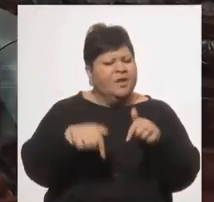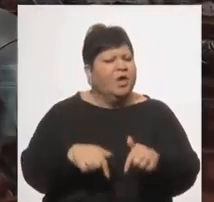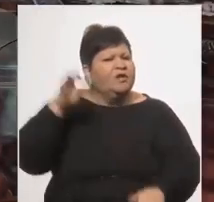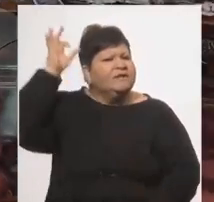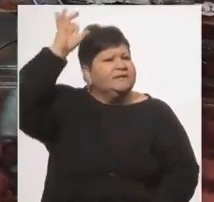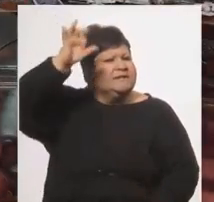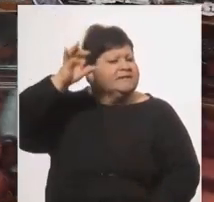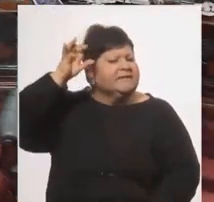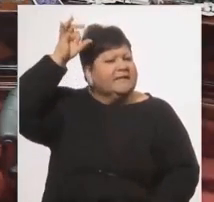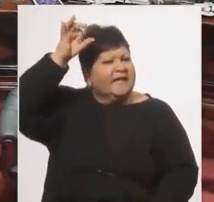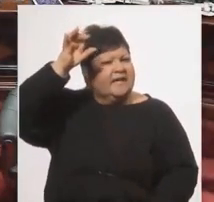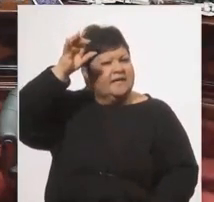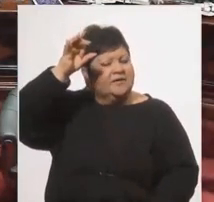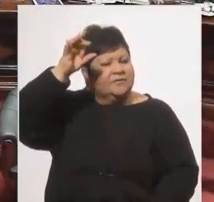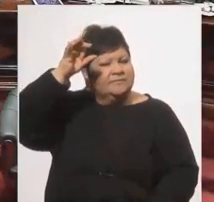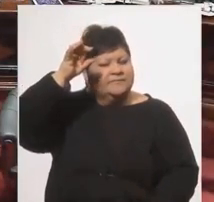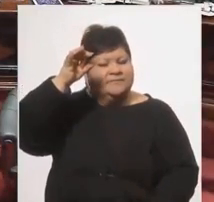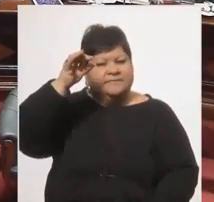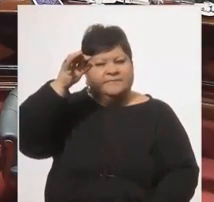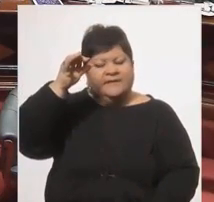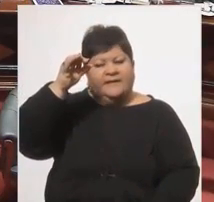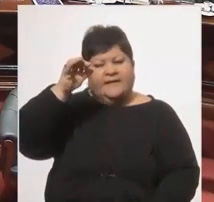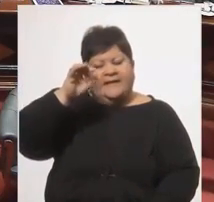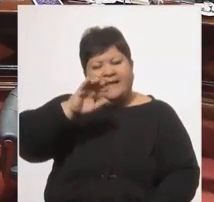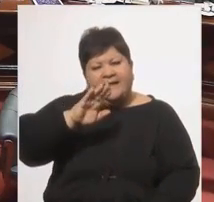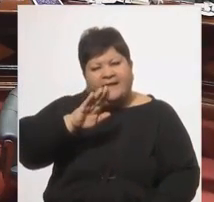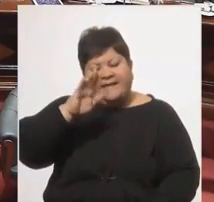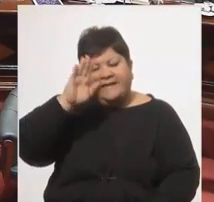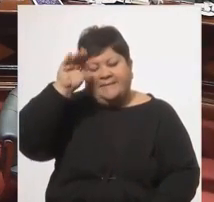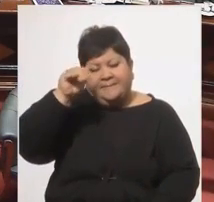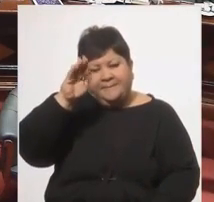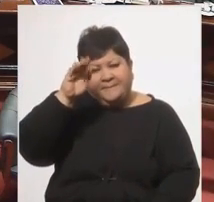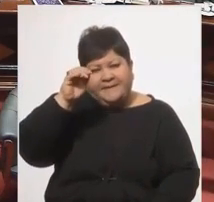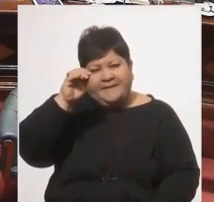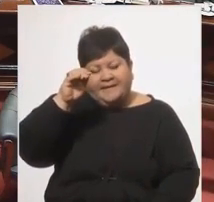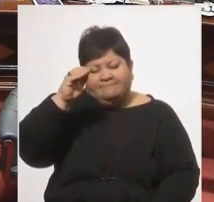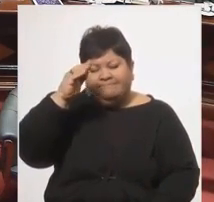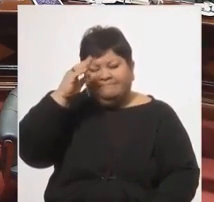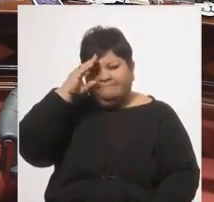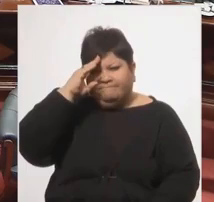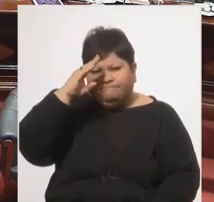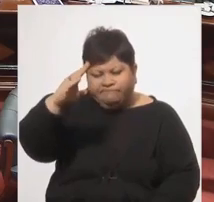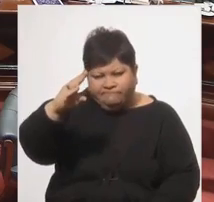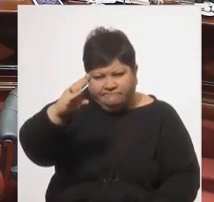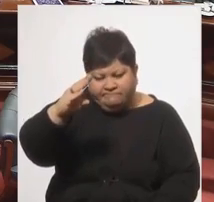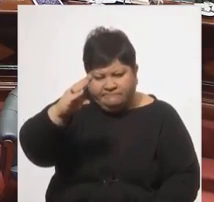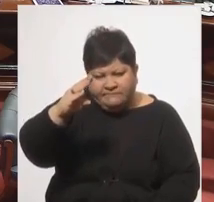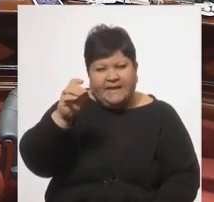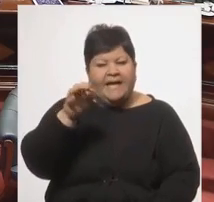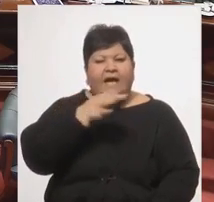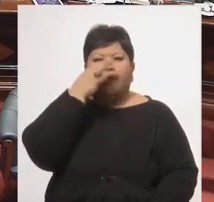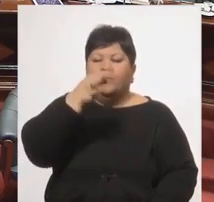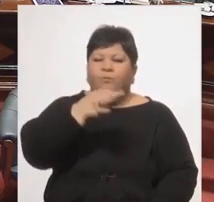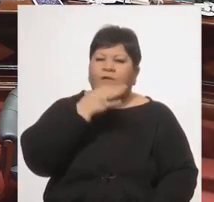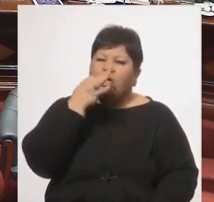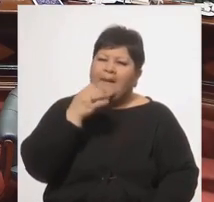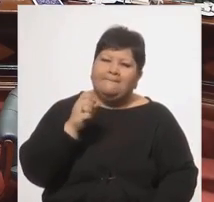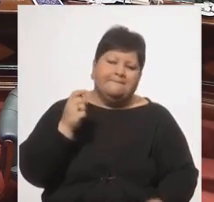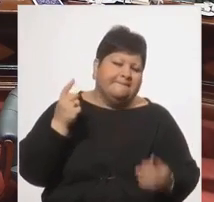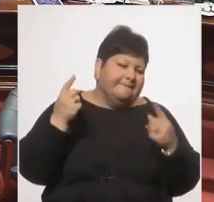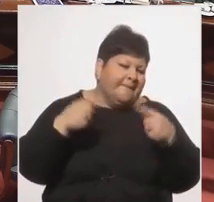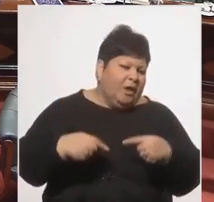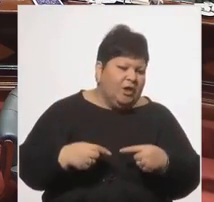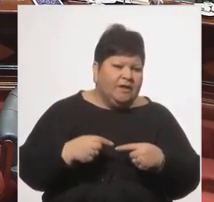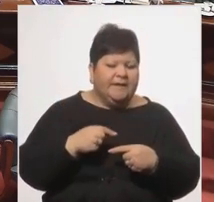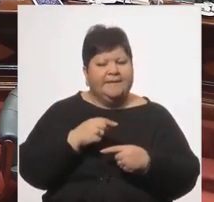despide a un orador y un polemista de la mejor escuela quien ha contribuido